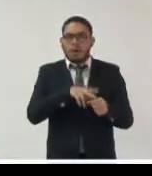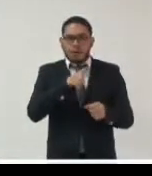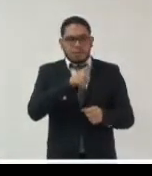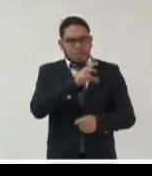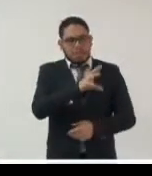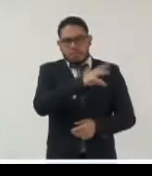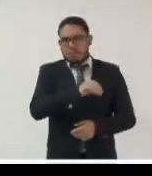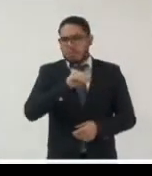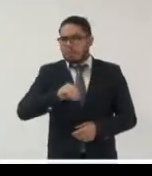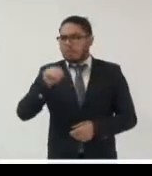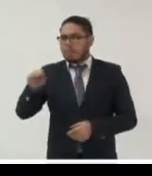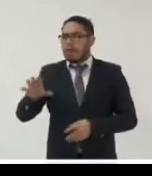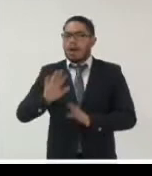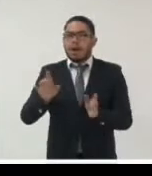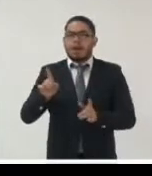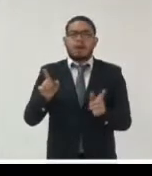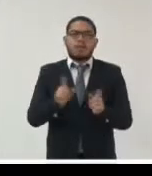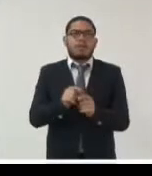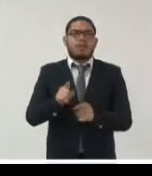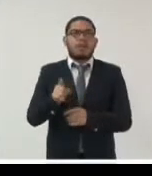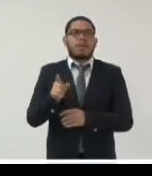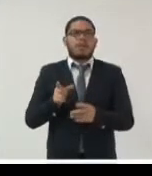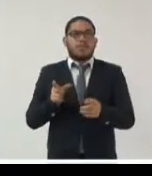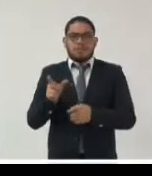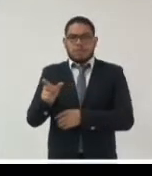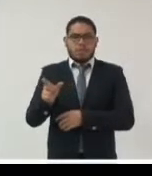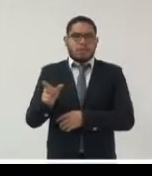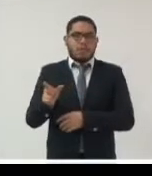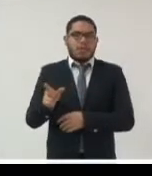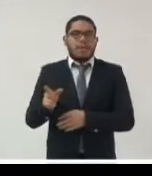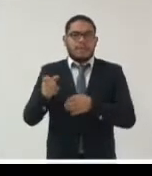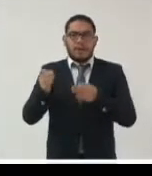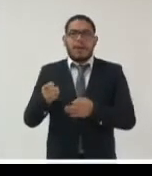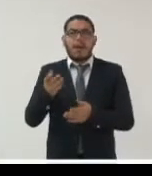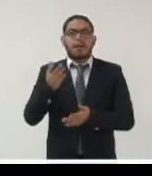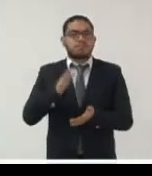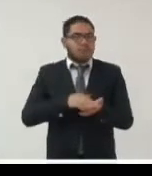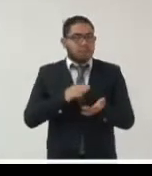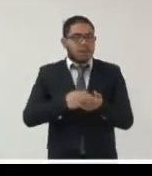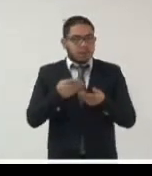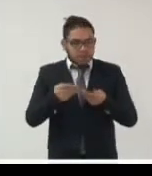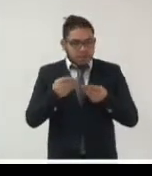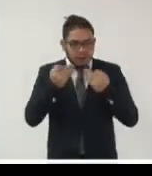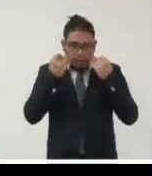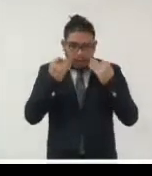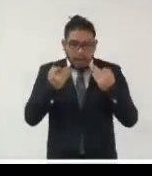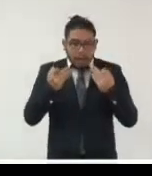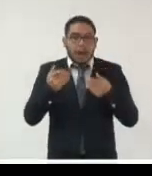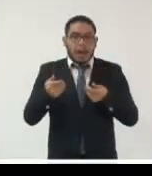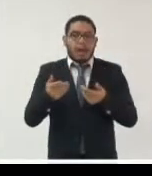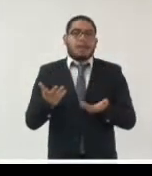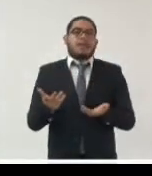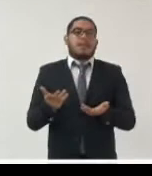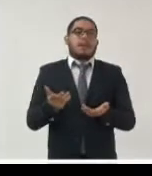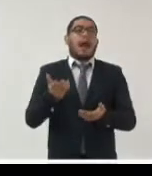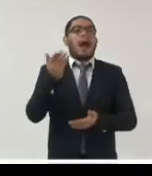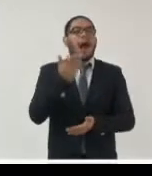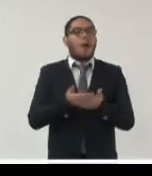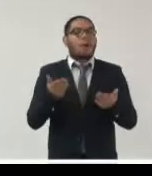iba al archivo pues una custodia formal física ahora estamos hablando de una custodia